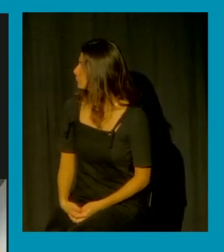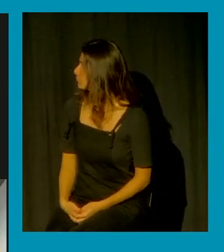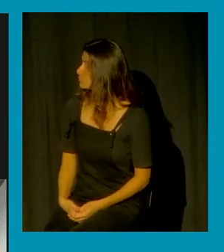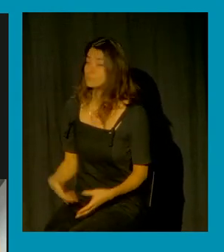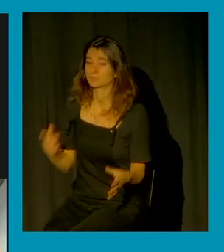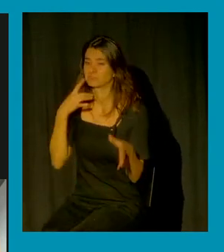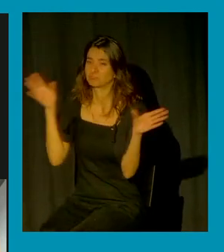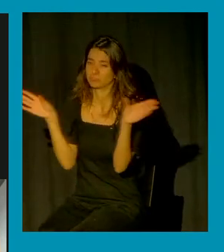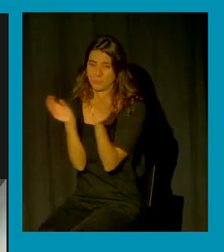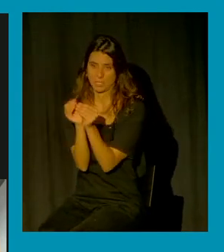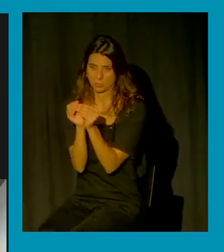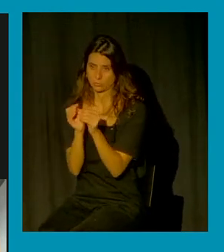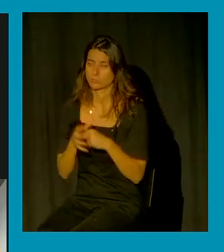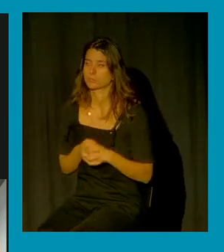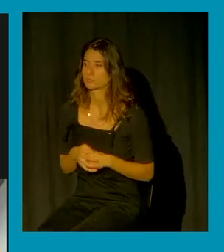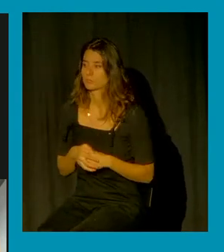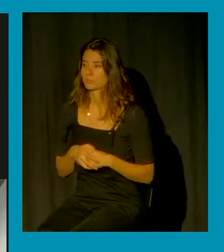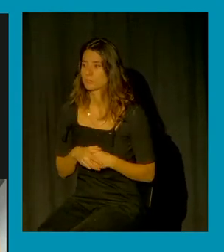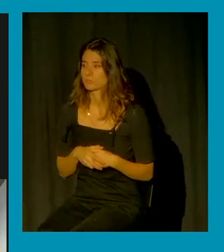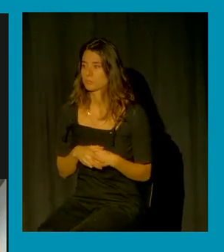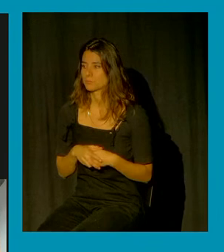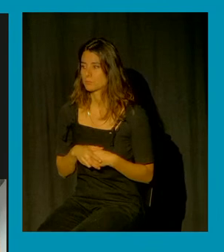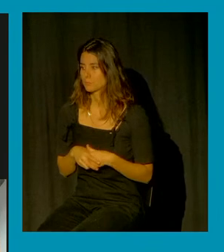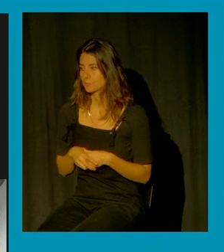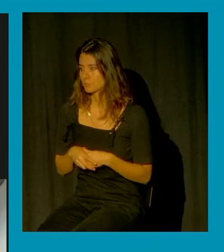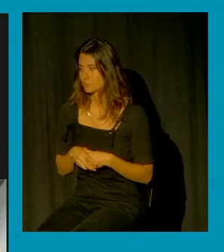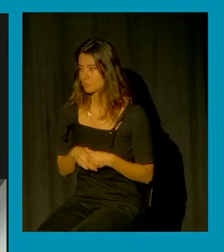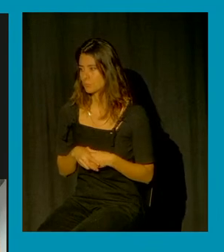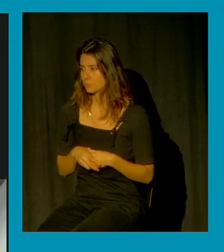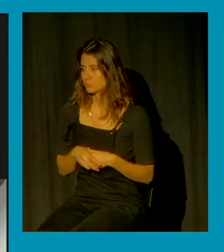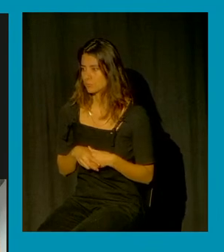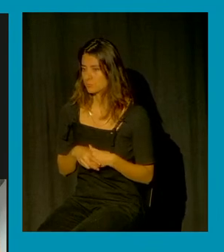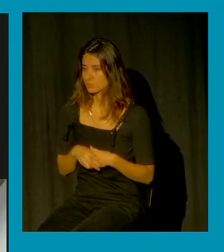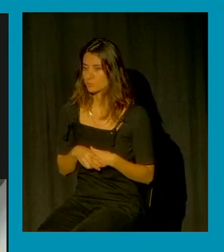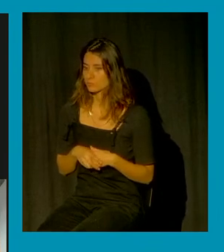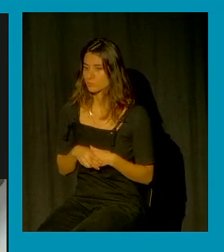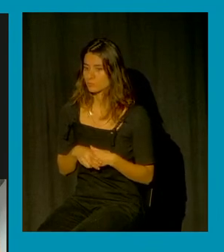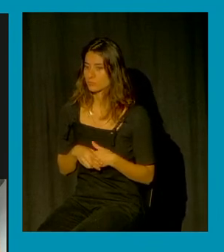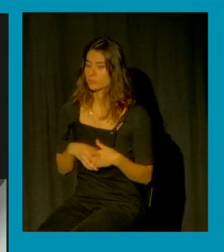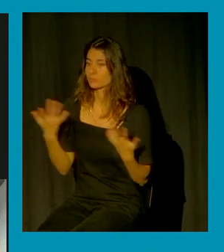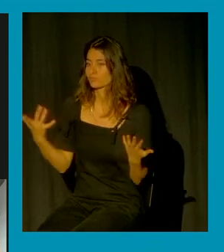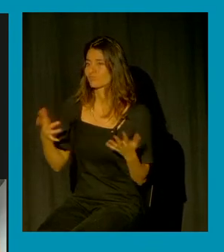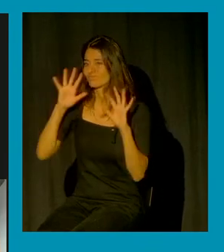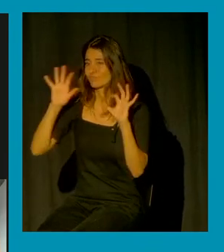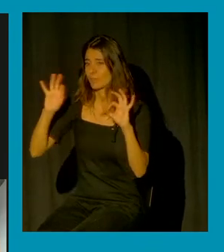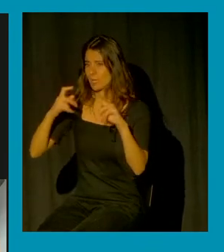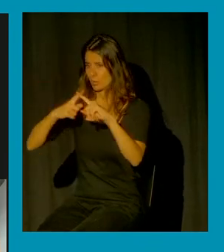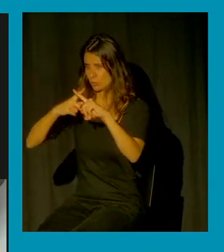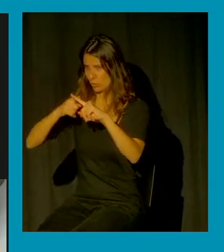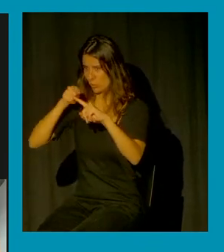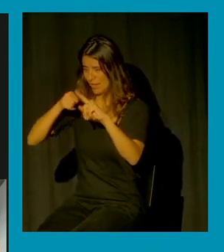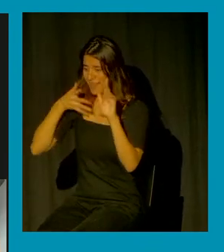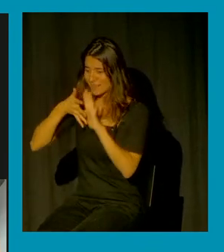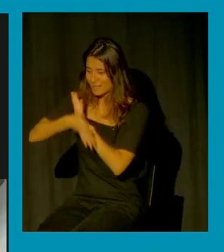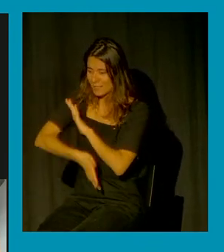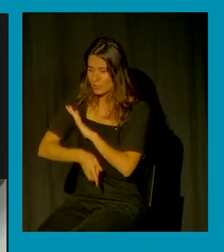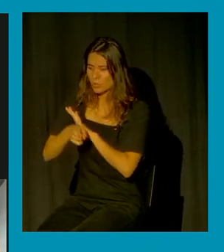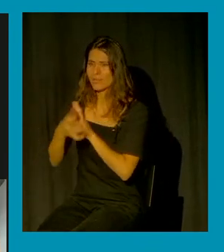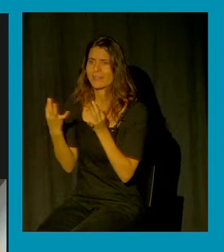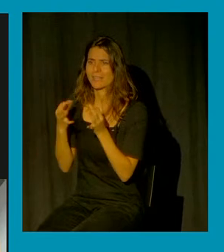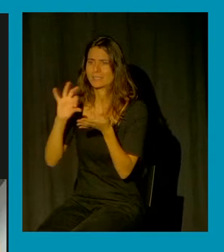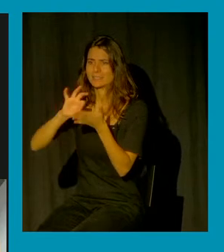sintetizando ¿no? y a tener de todo lo expuesto los relatos sobre el peligro sexual son un sistema de comunicación social